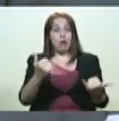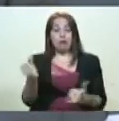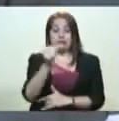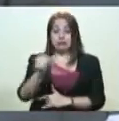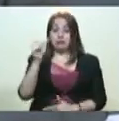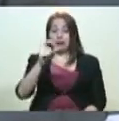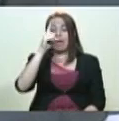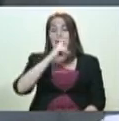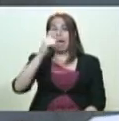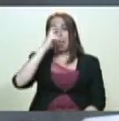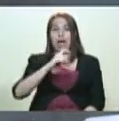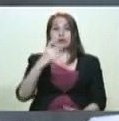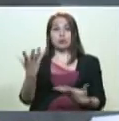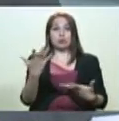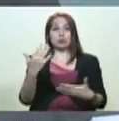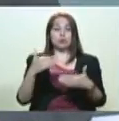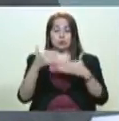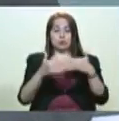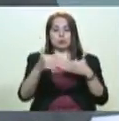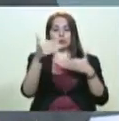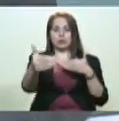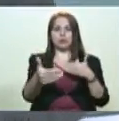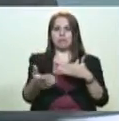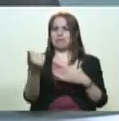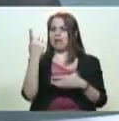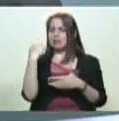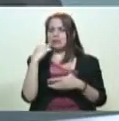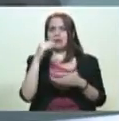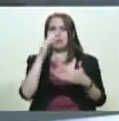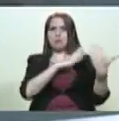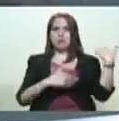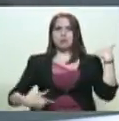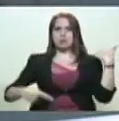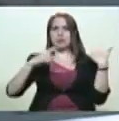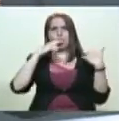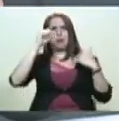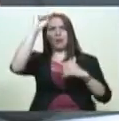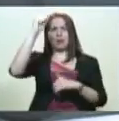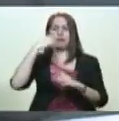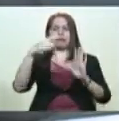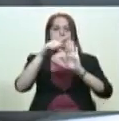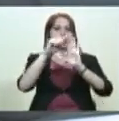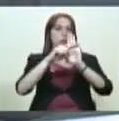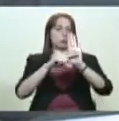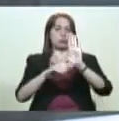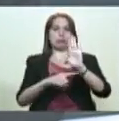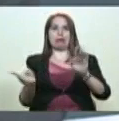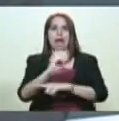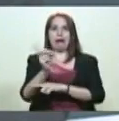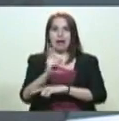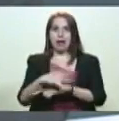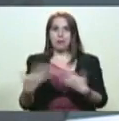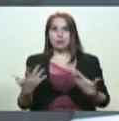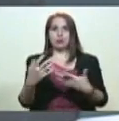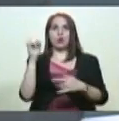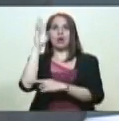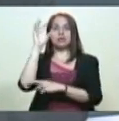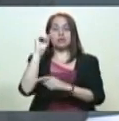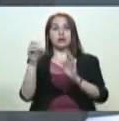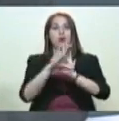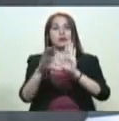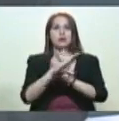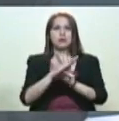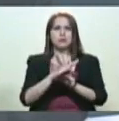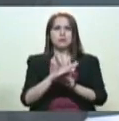Porque fíjate, nada más ayer, el presidente Nicolás Maduro ha lanzado unas líneas importantísimas para la Asamblea Nacional Constituyente